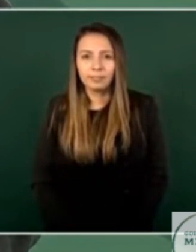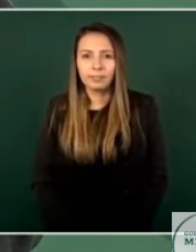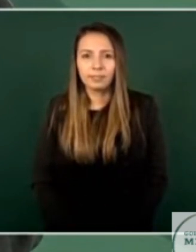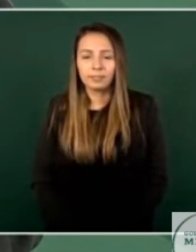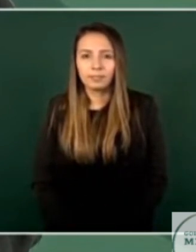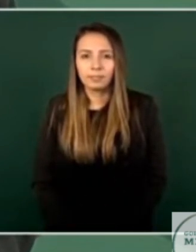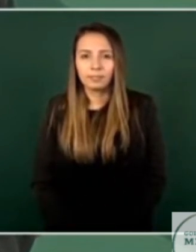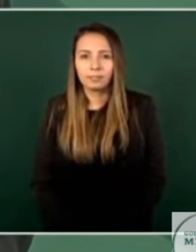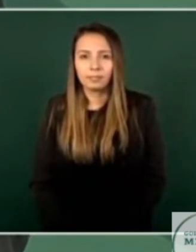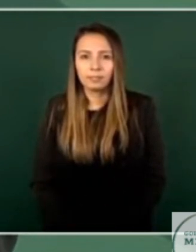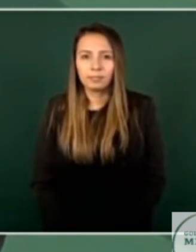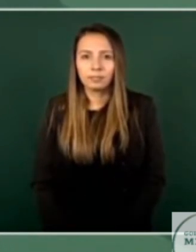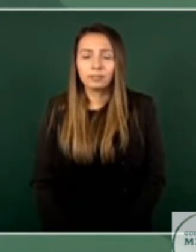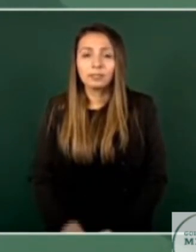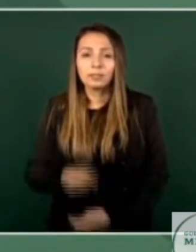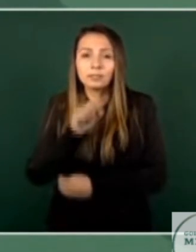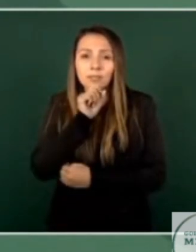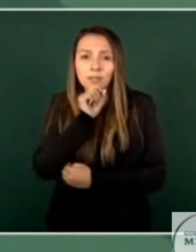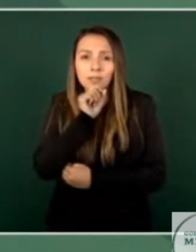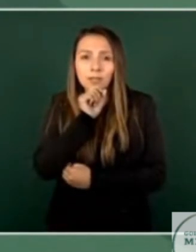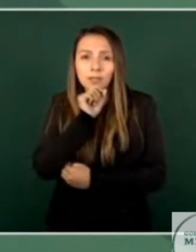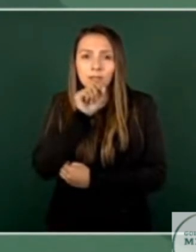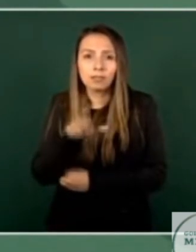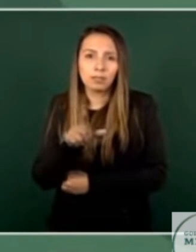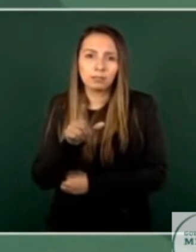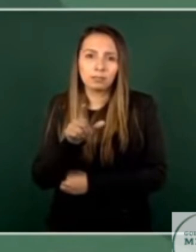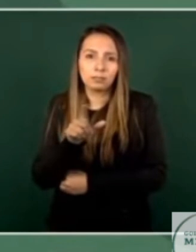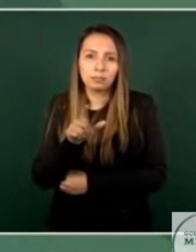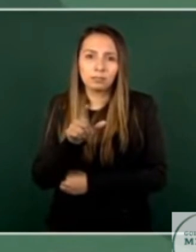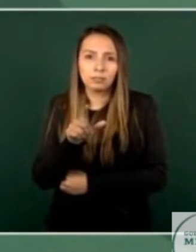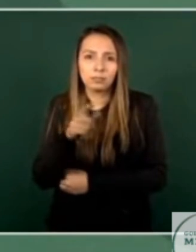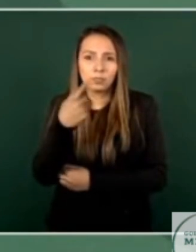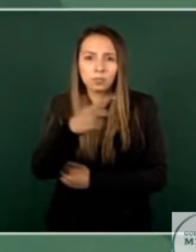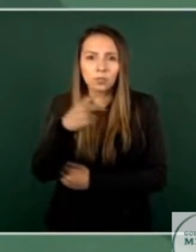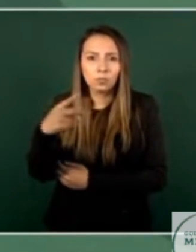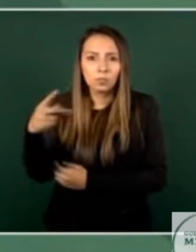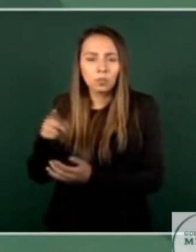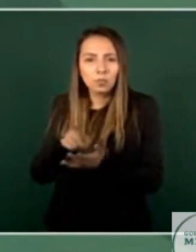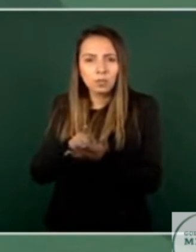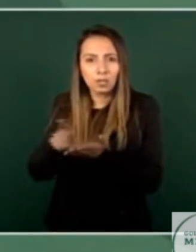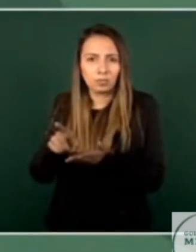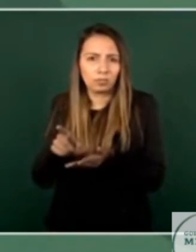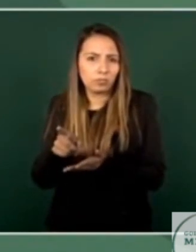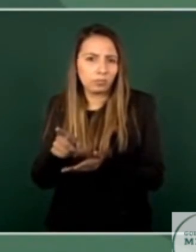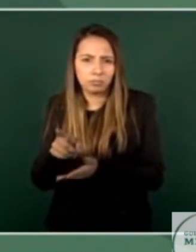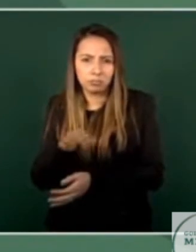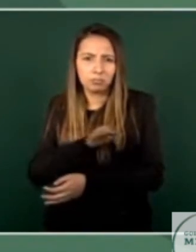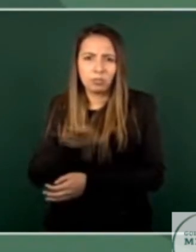y también el derecho a disentir y a protestar